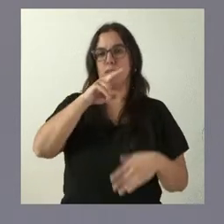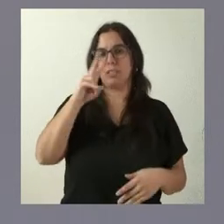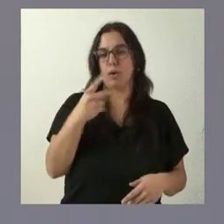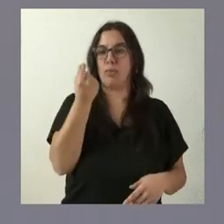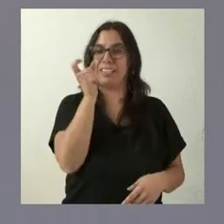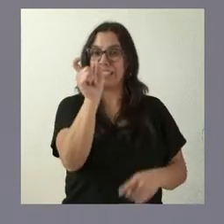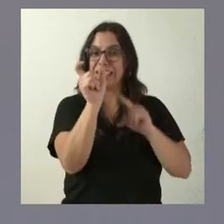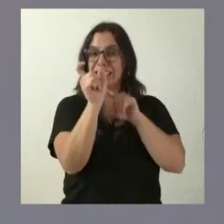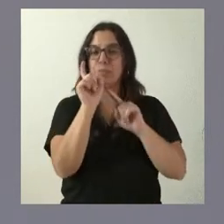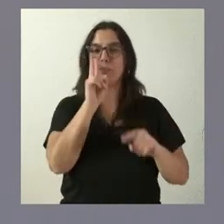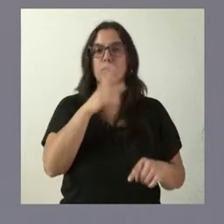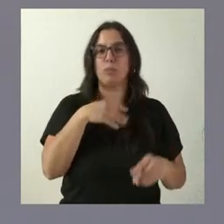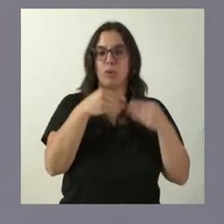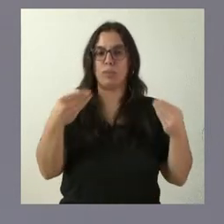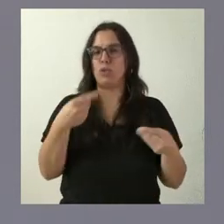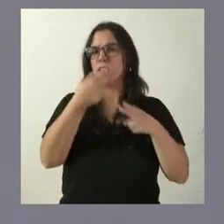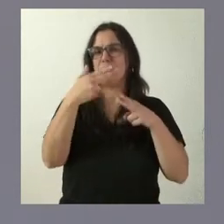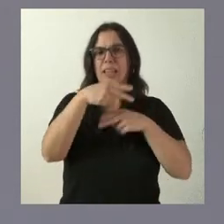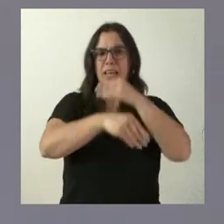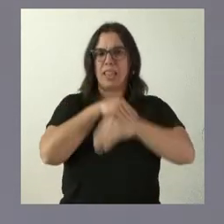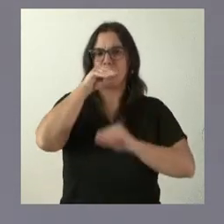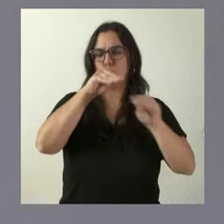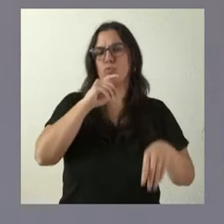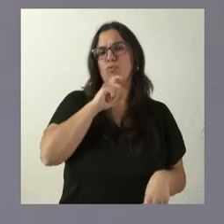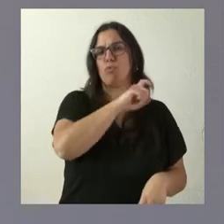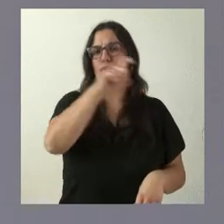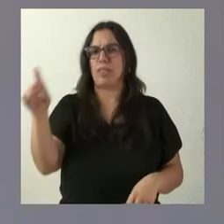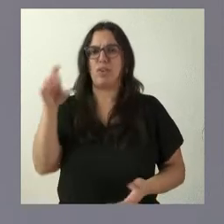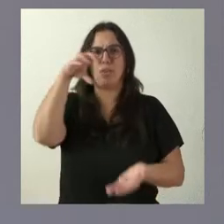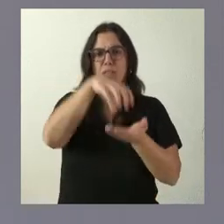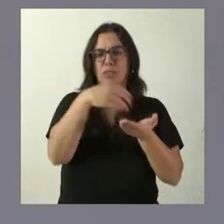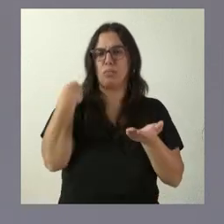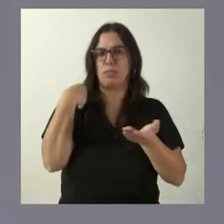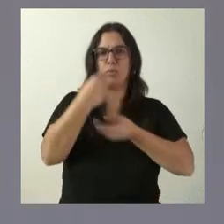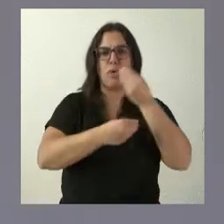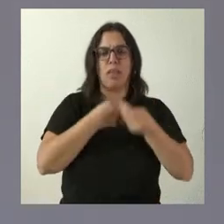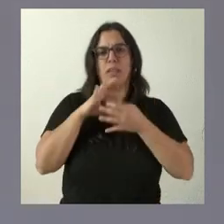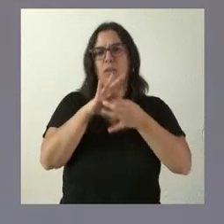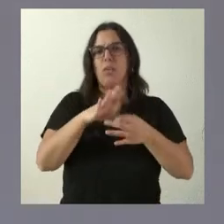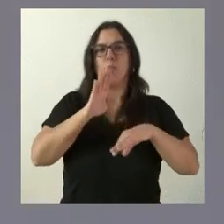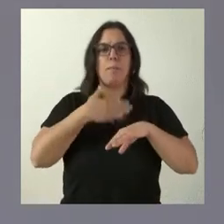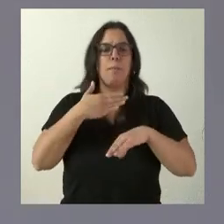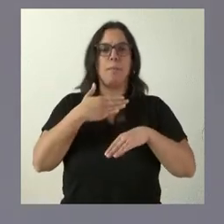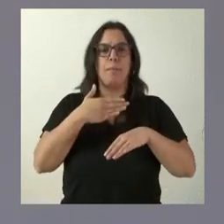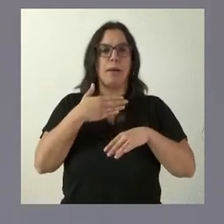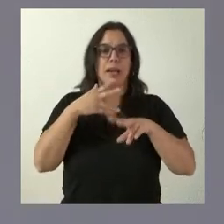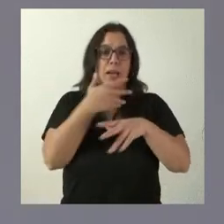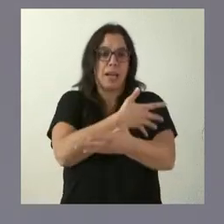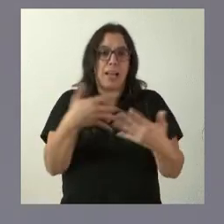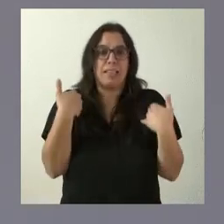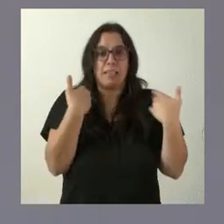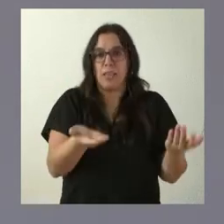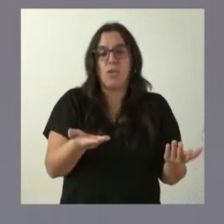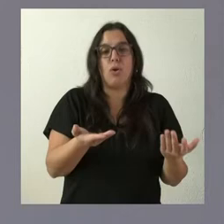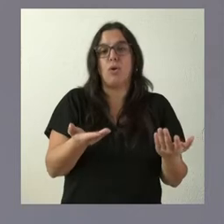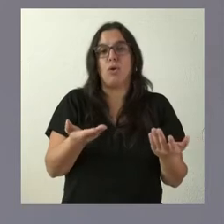concreta y son todas las actividades que realiza la Fundación Centro de Hemoterapa y Hemodonación consistente en el ámbito de la donación de sangre